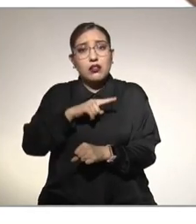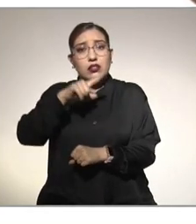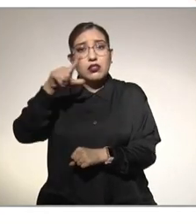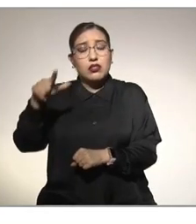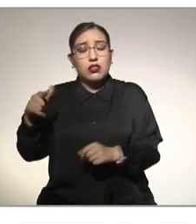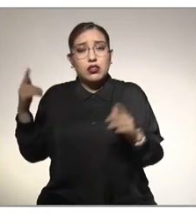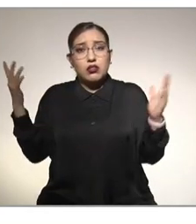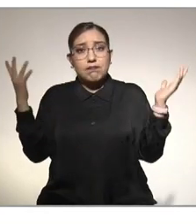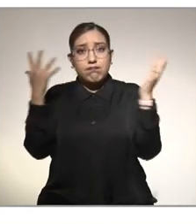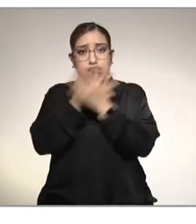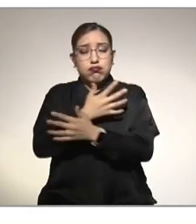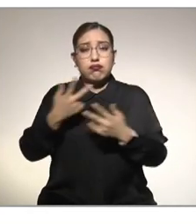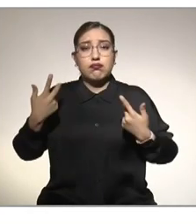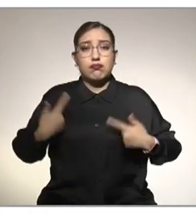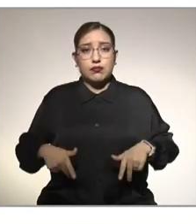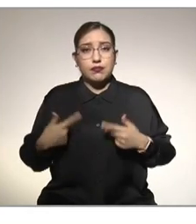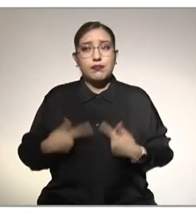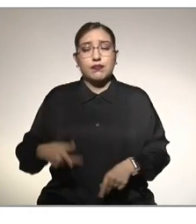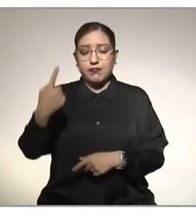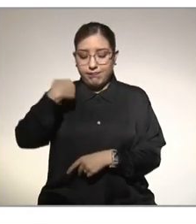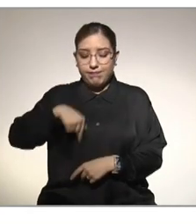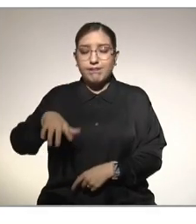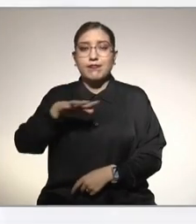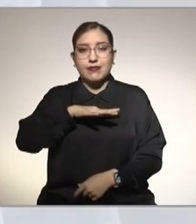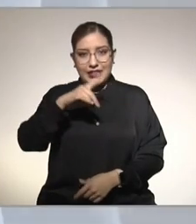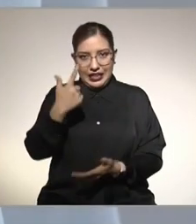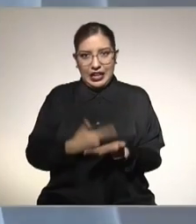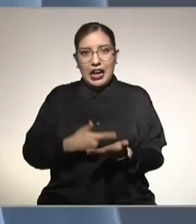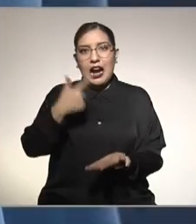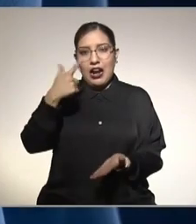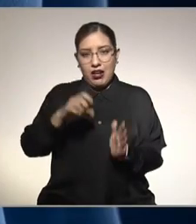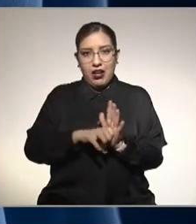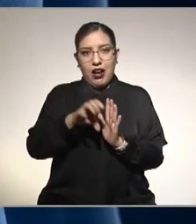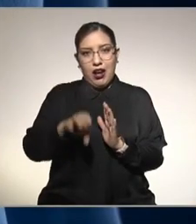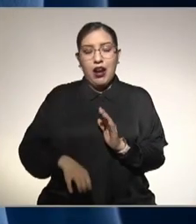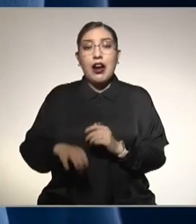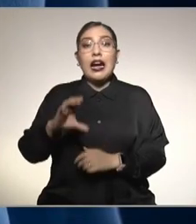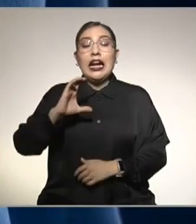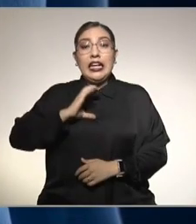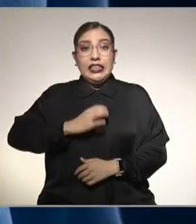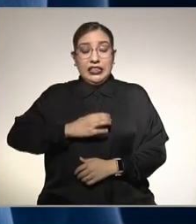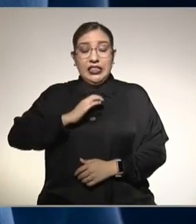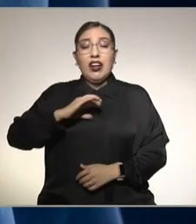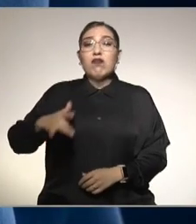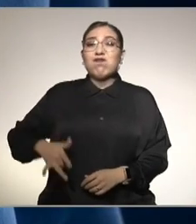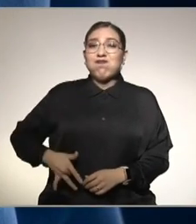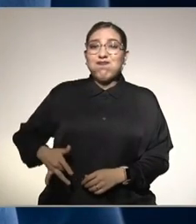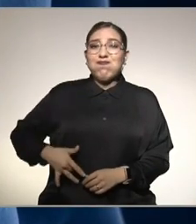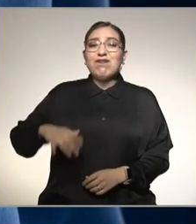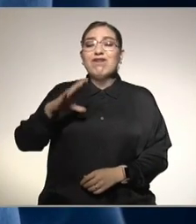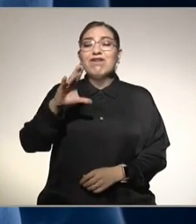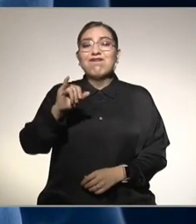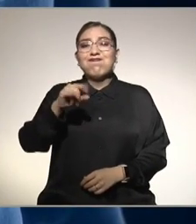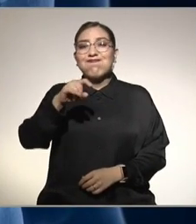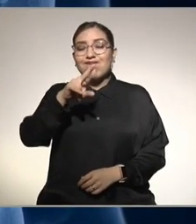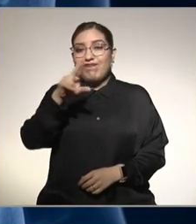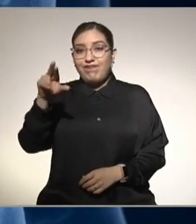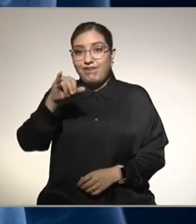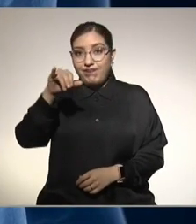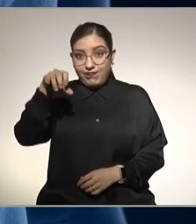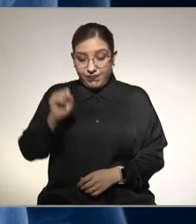personas ya han desarrollado complicaciones como cirrosis o cáncer de hígado, es cuando se determina el